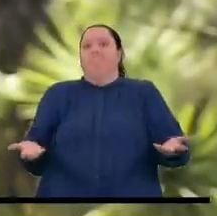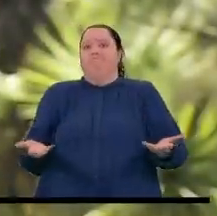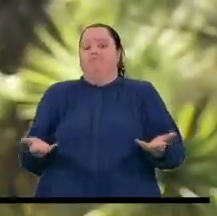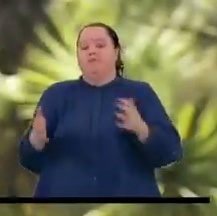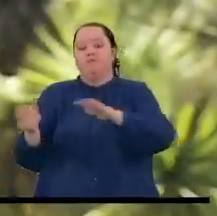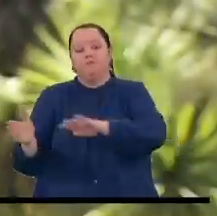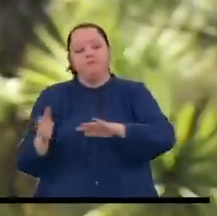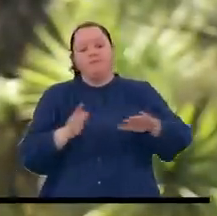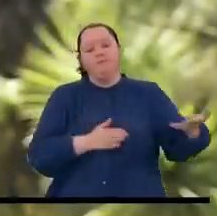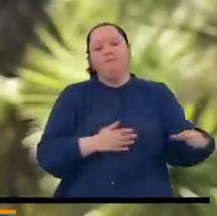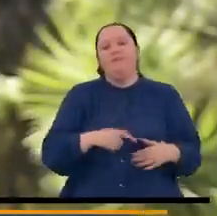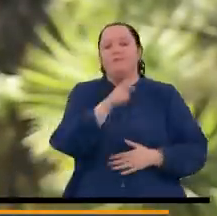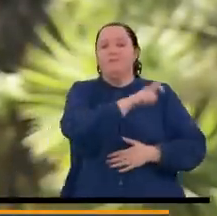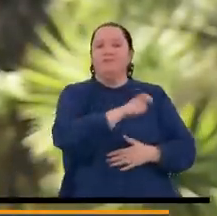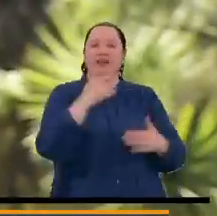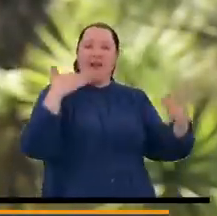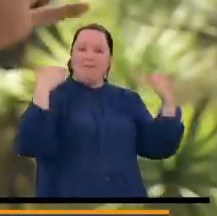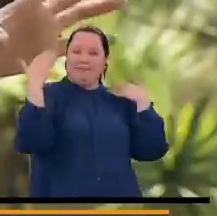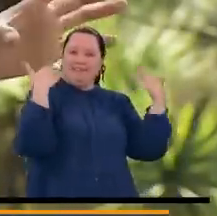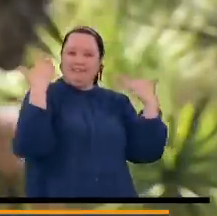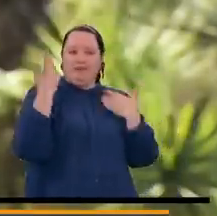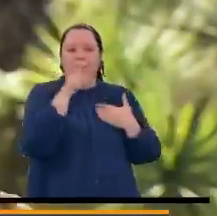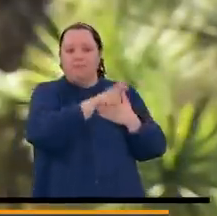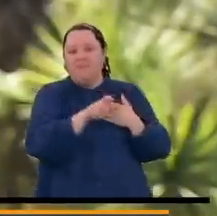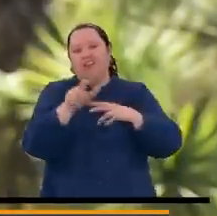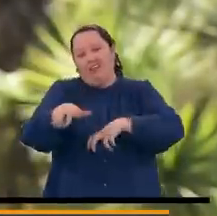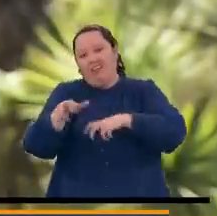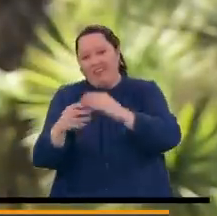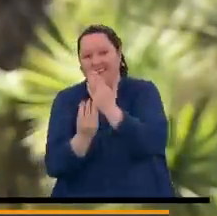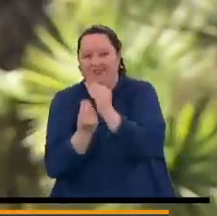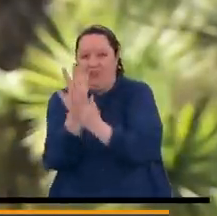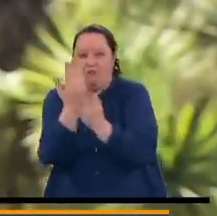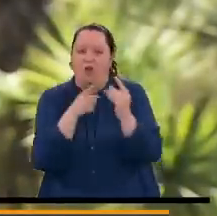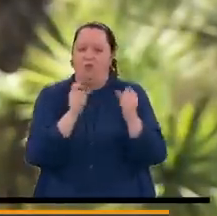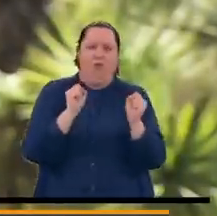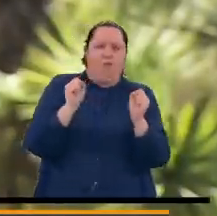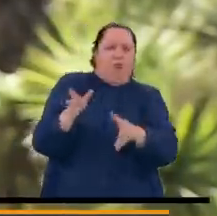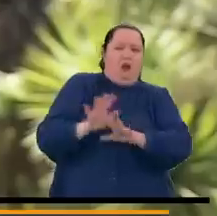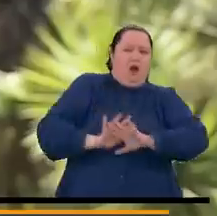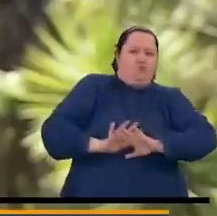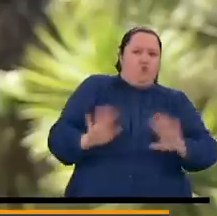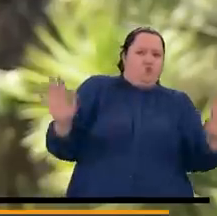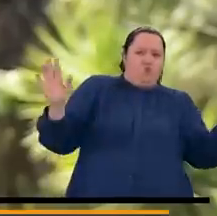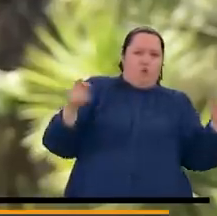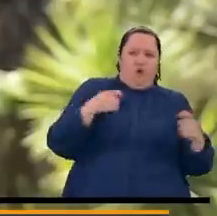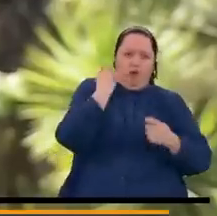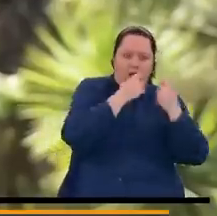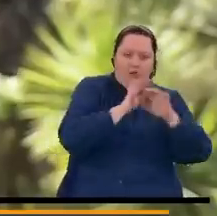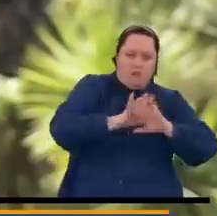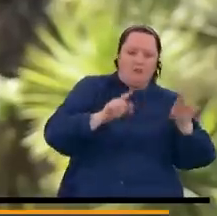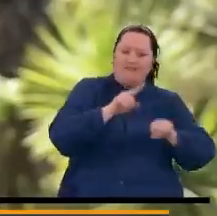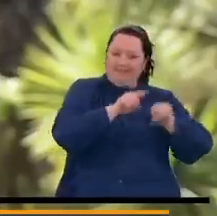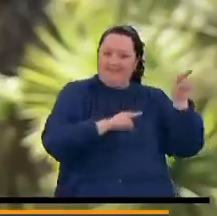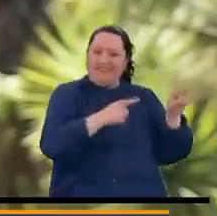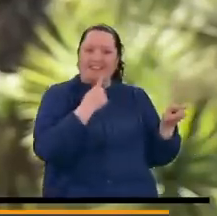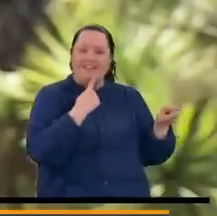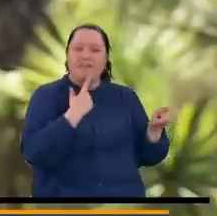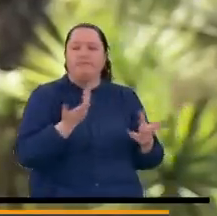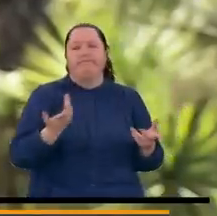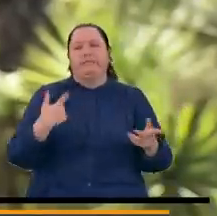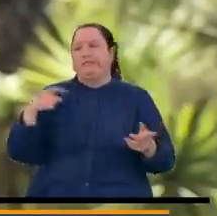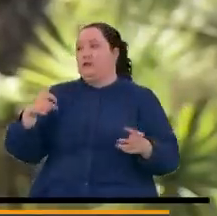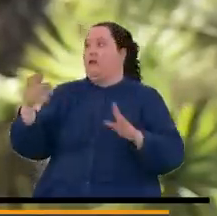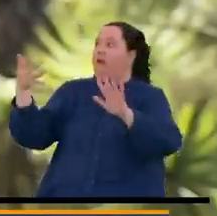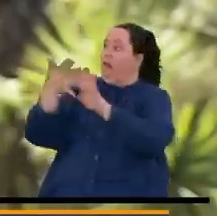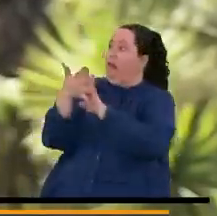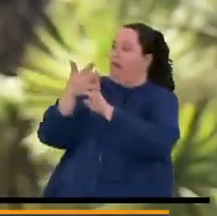Dicen además los campesinos, tanto cocaleros como aquellos que ya dejaron el negocio ilícito del narcotráfico, es que se necesita más allá de estos